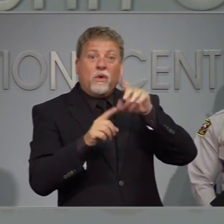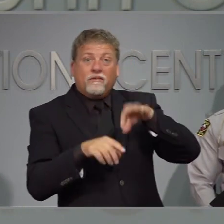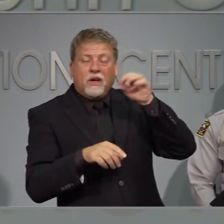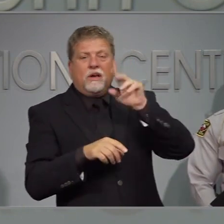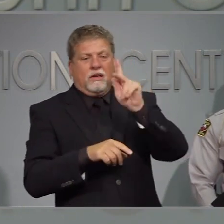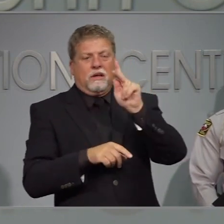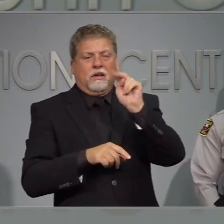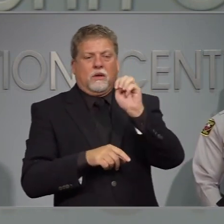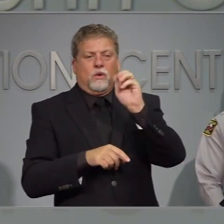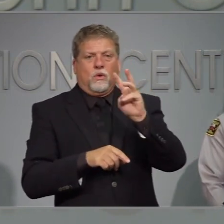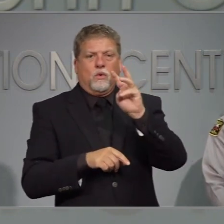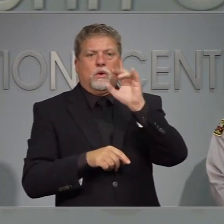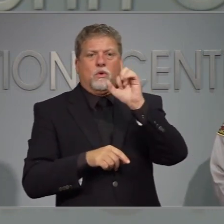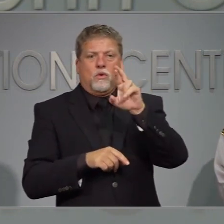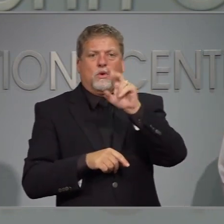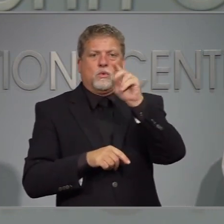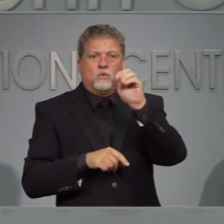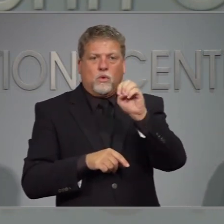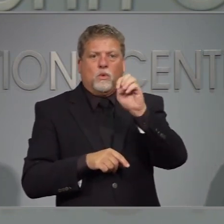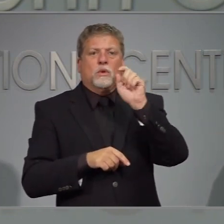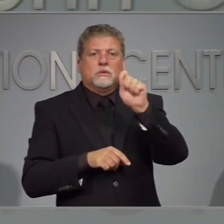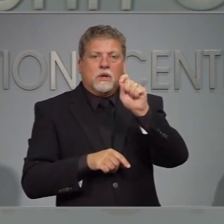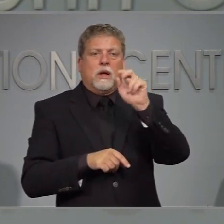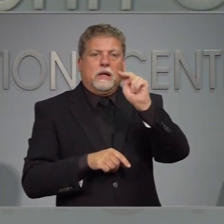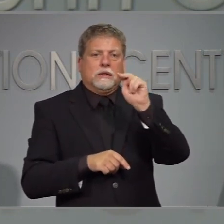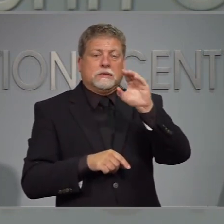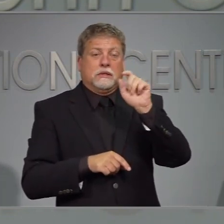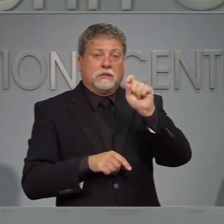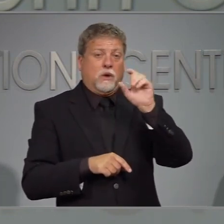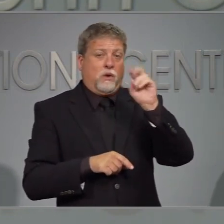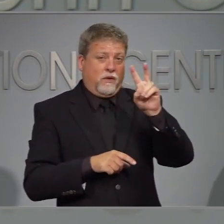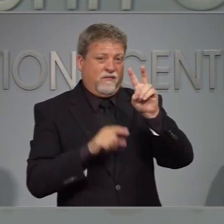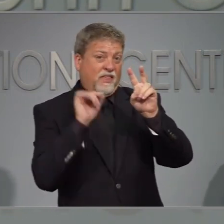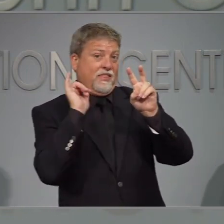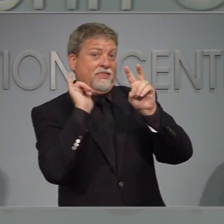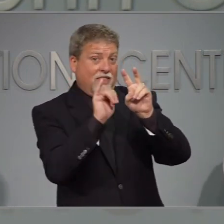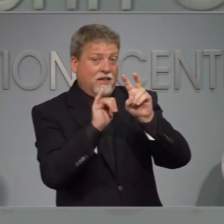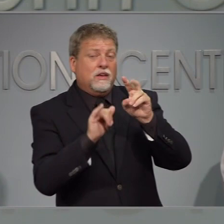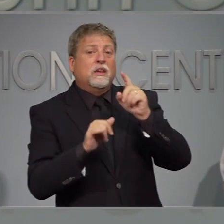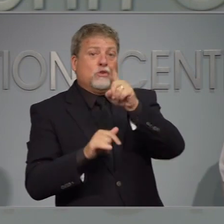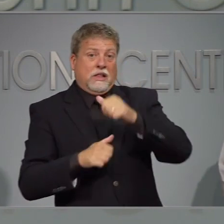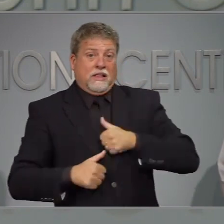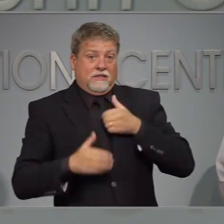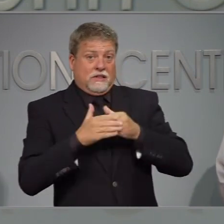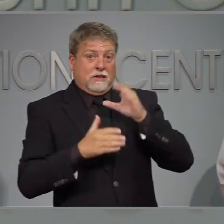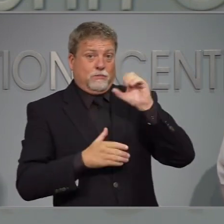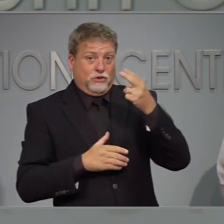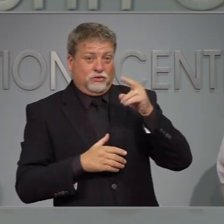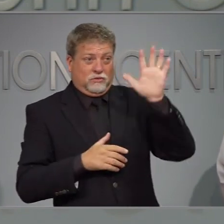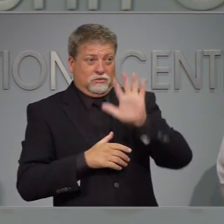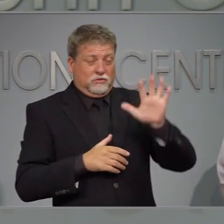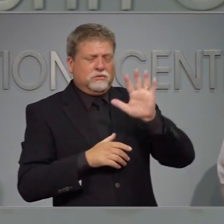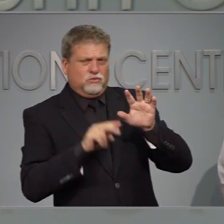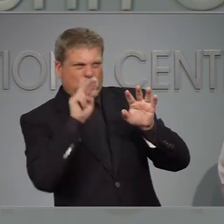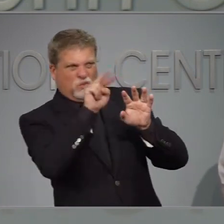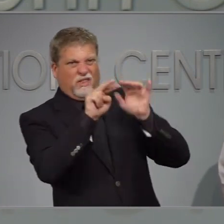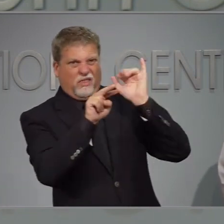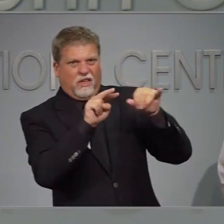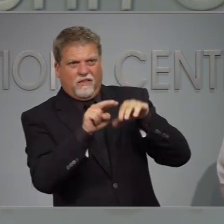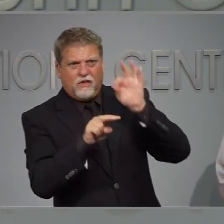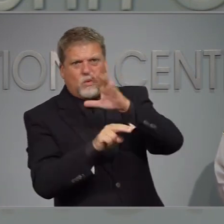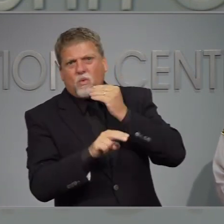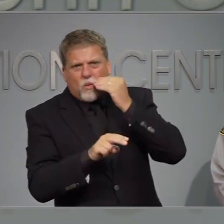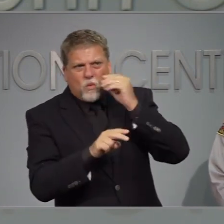irá sucesivamente va la zona ve va a ser de menos riesgo y de nuevo no yo son punto en ese